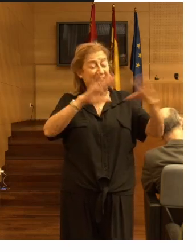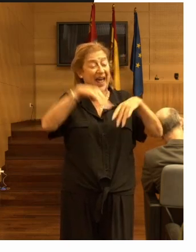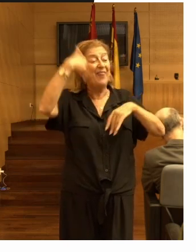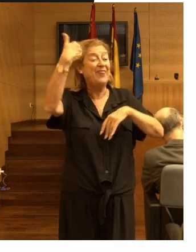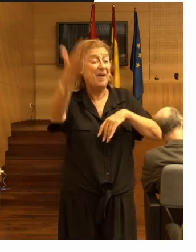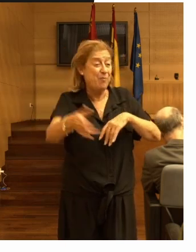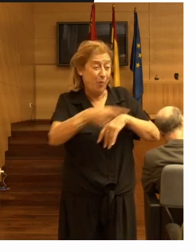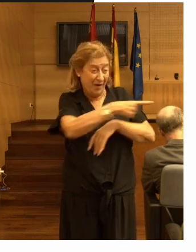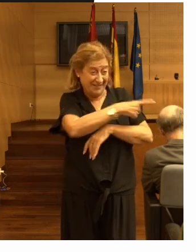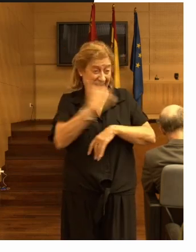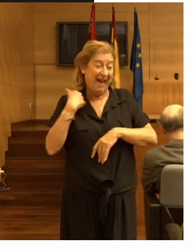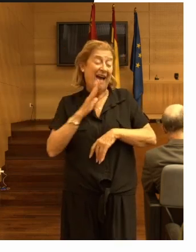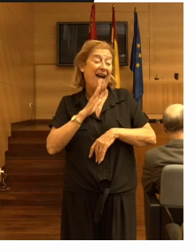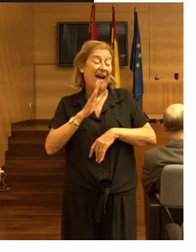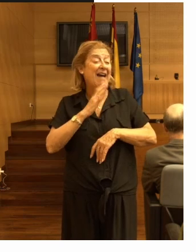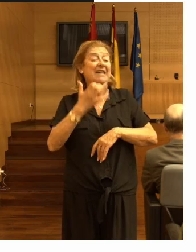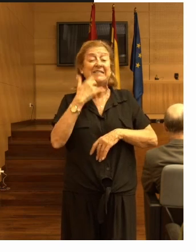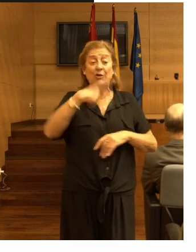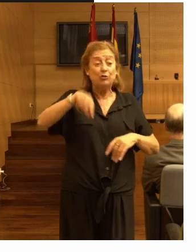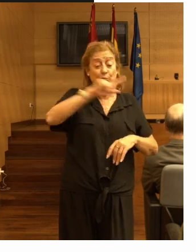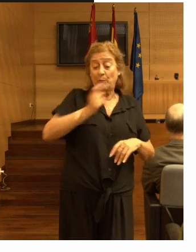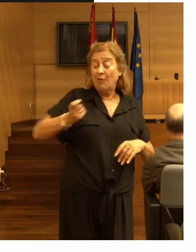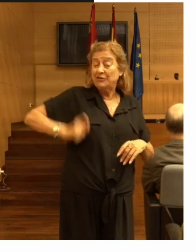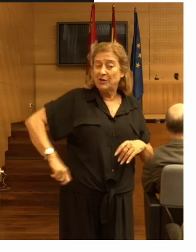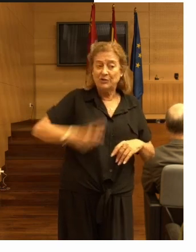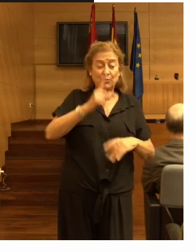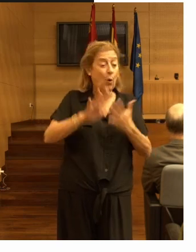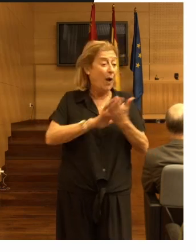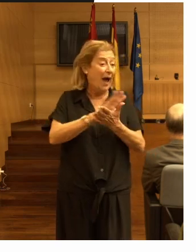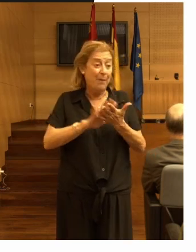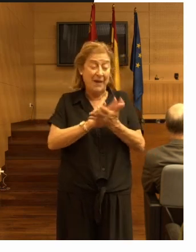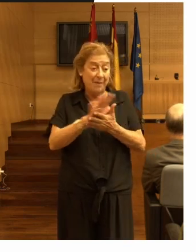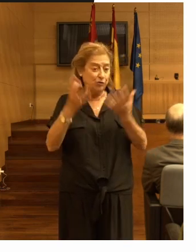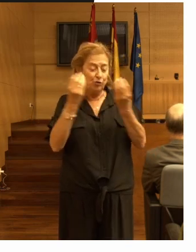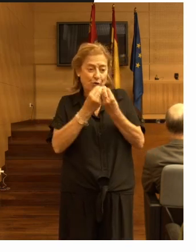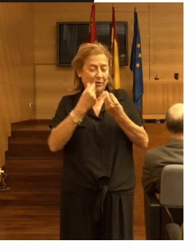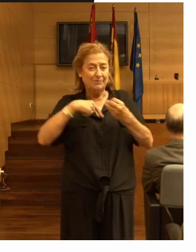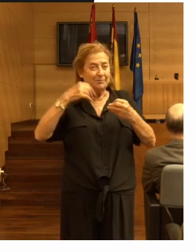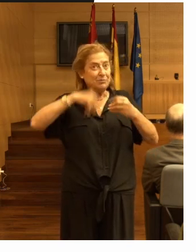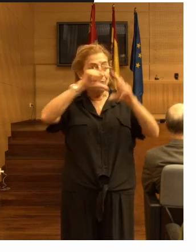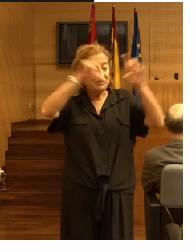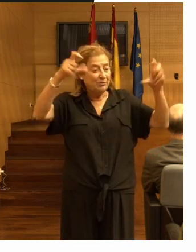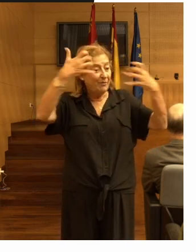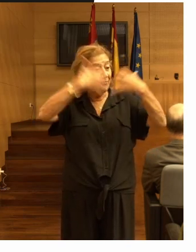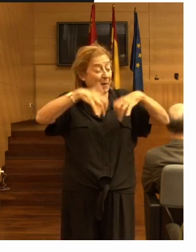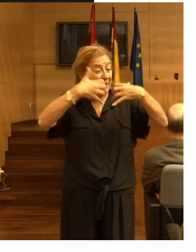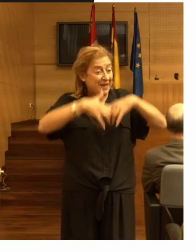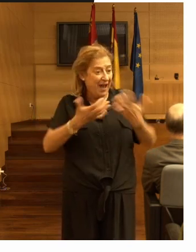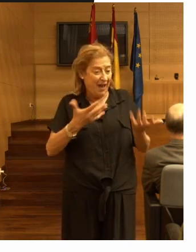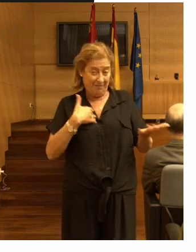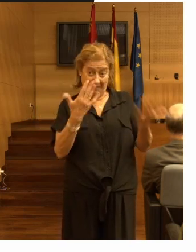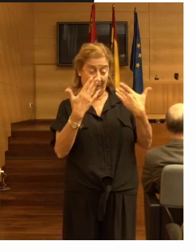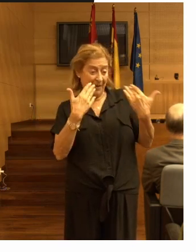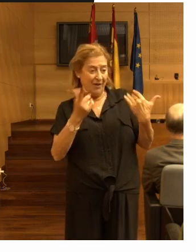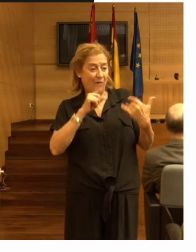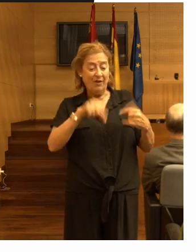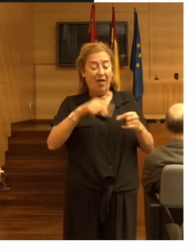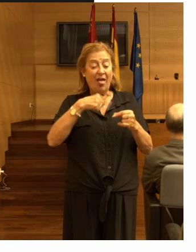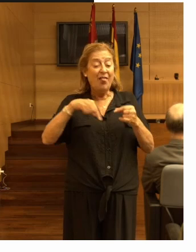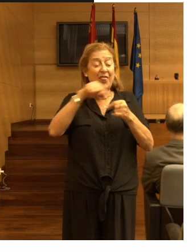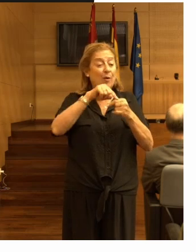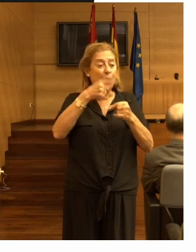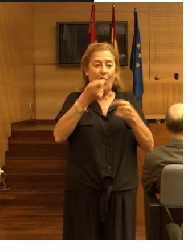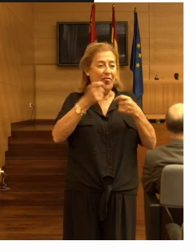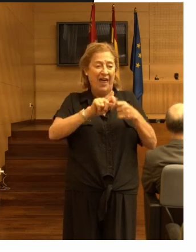si los profesionales no hablamos con lo que son los fabricantes este círculo no se